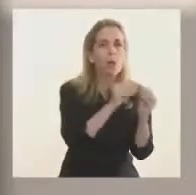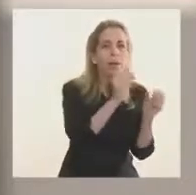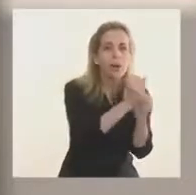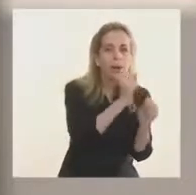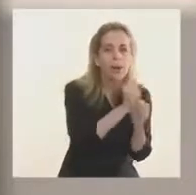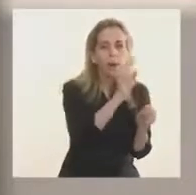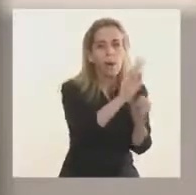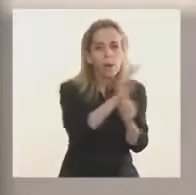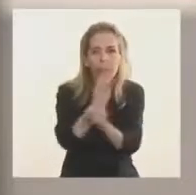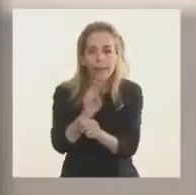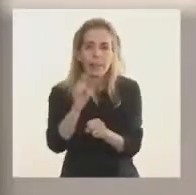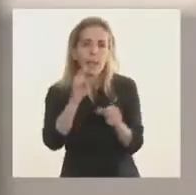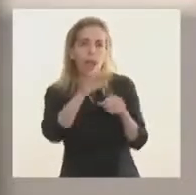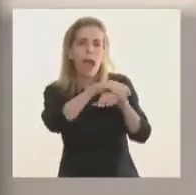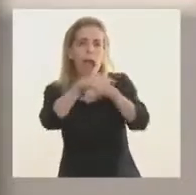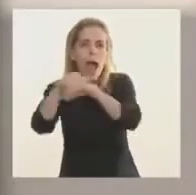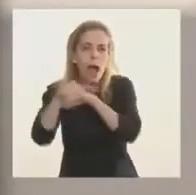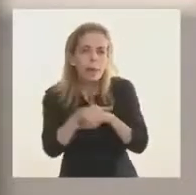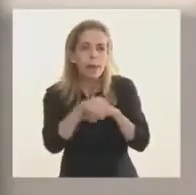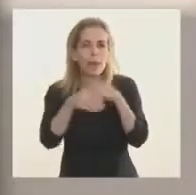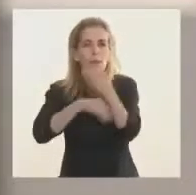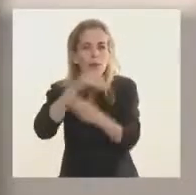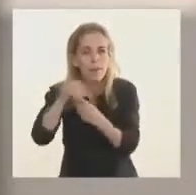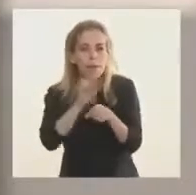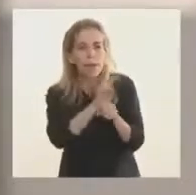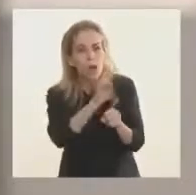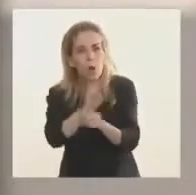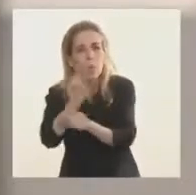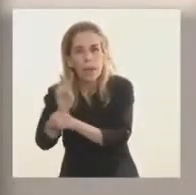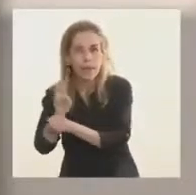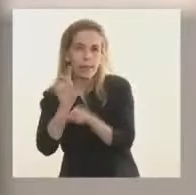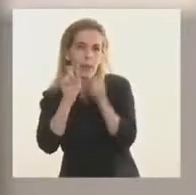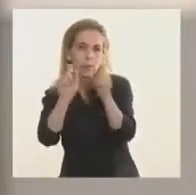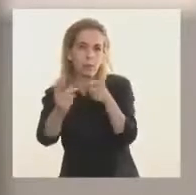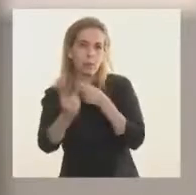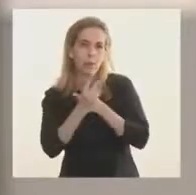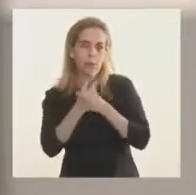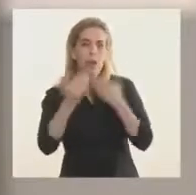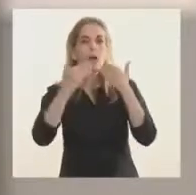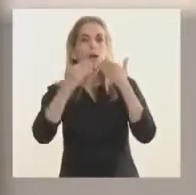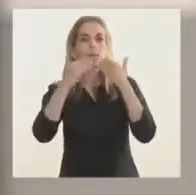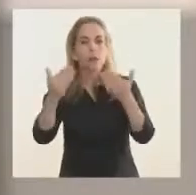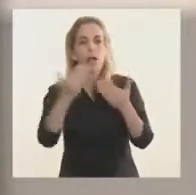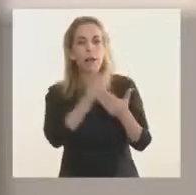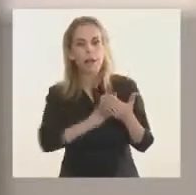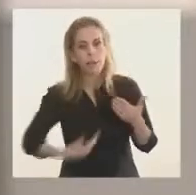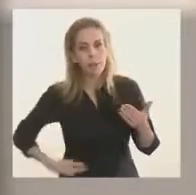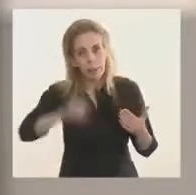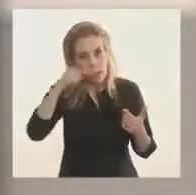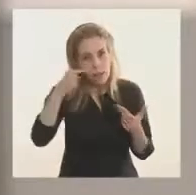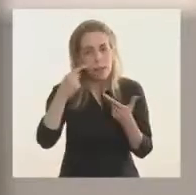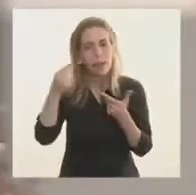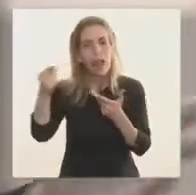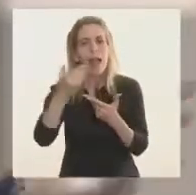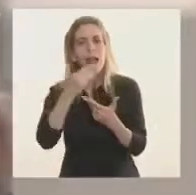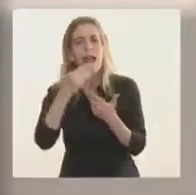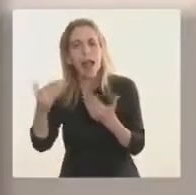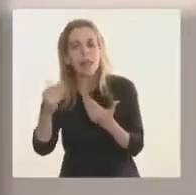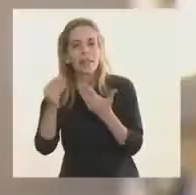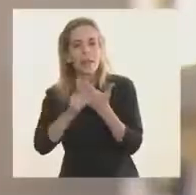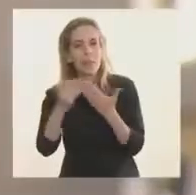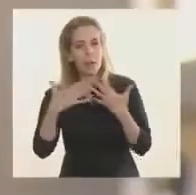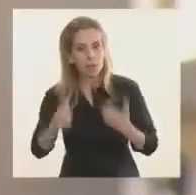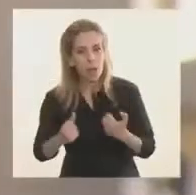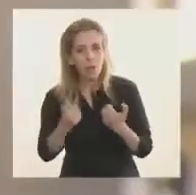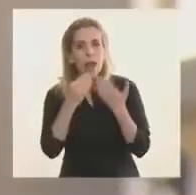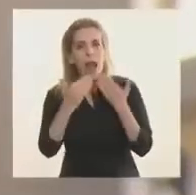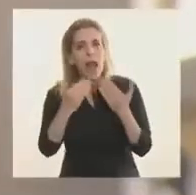que cuiden a sus amigos, que cuiden a sus familias, cuídense. Muchísimas gracias, Presidente, muchísimas gracias, Ginés, muchísimas gracias